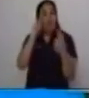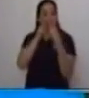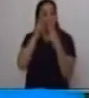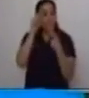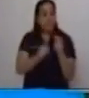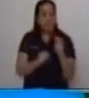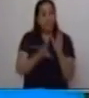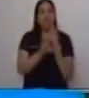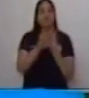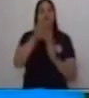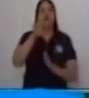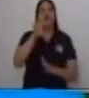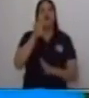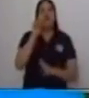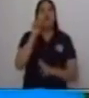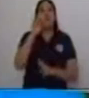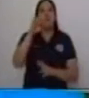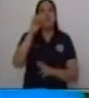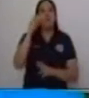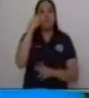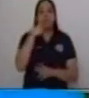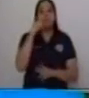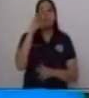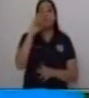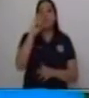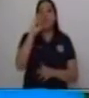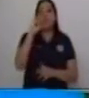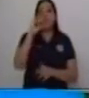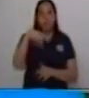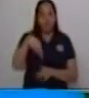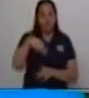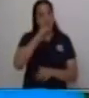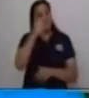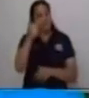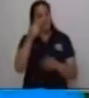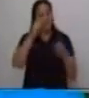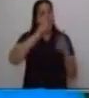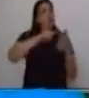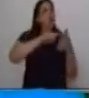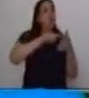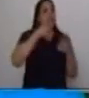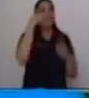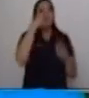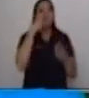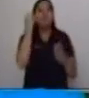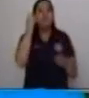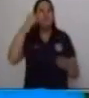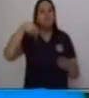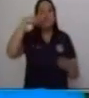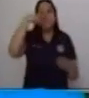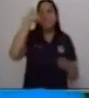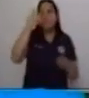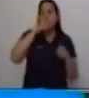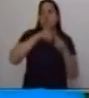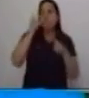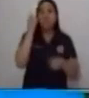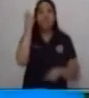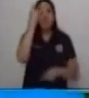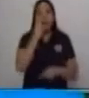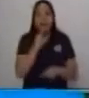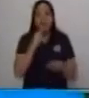sintaxis y subordinación puedes copiar en tu cuaderno